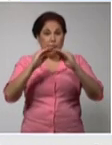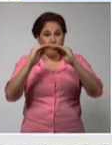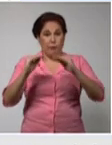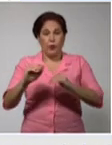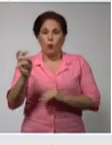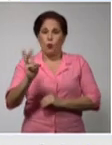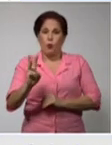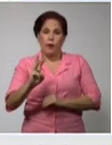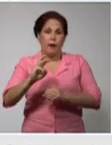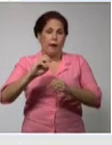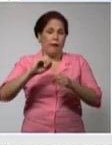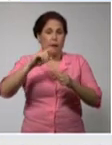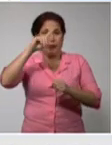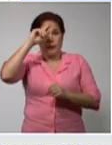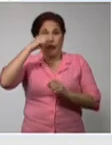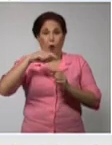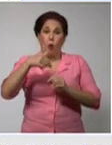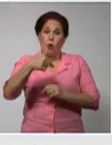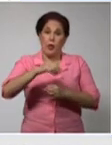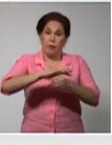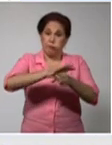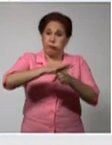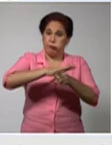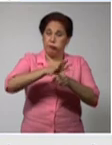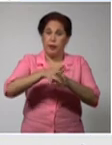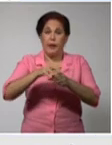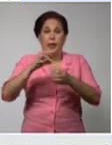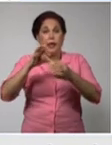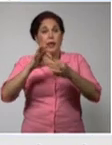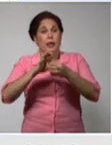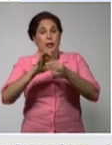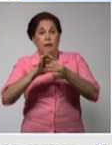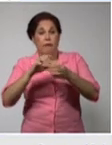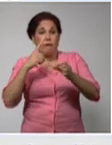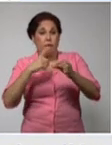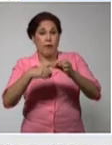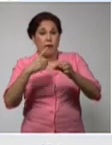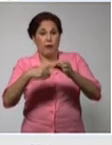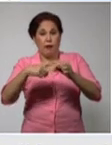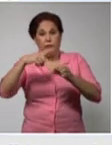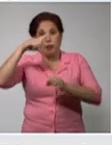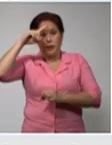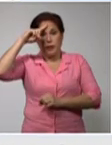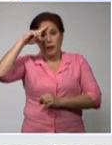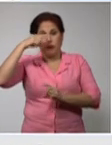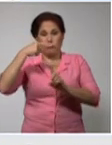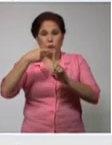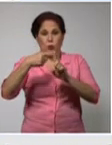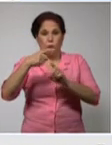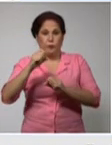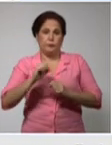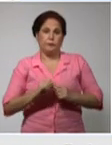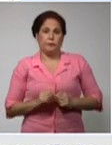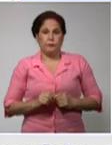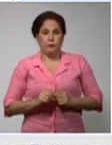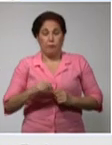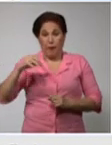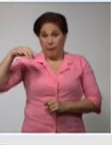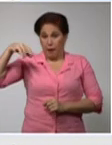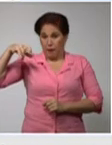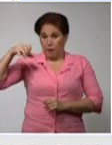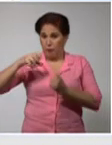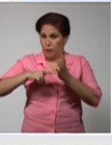San José de las Lajas, Quibicán y Santa Cruz del Norte. Pinar de Río, que también ha